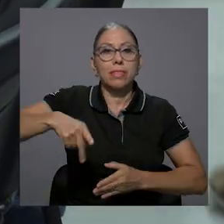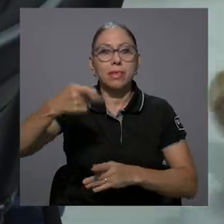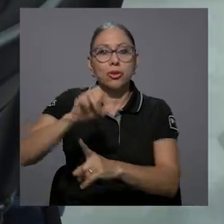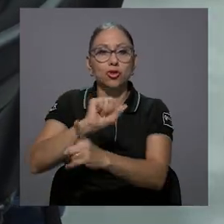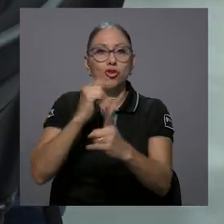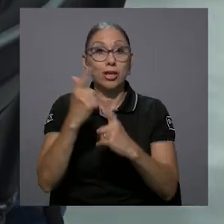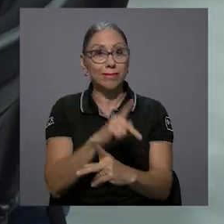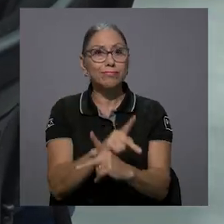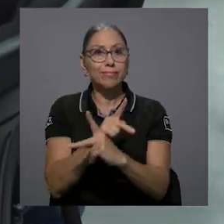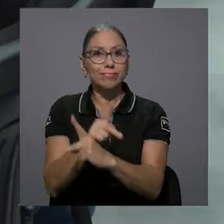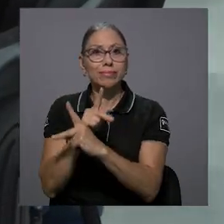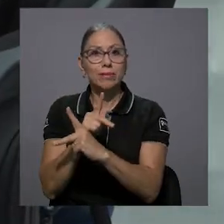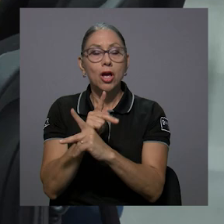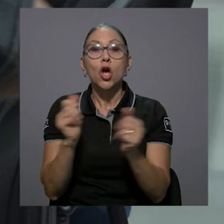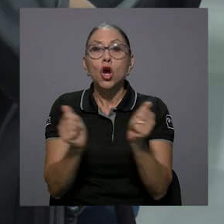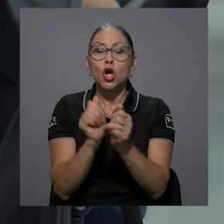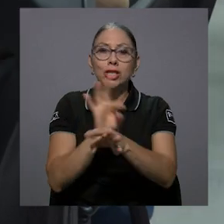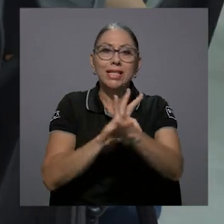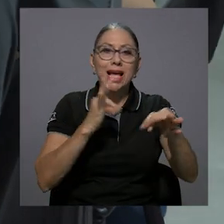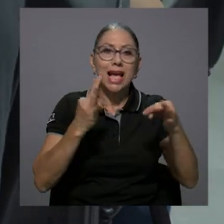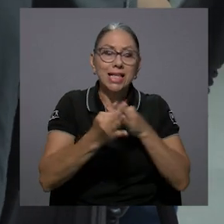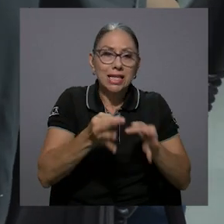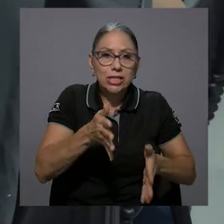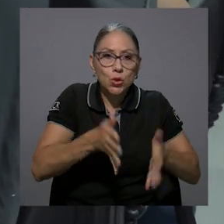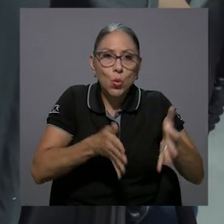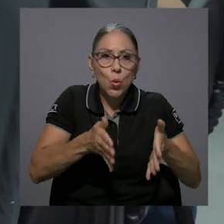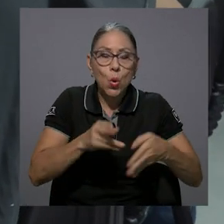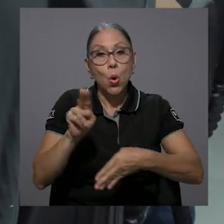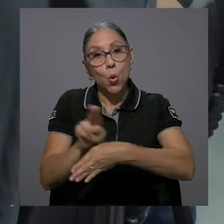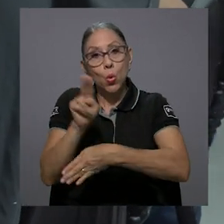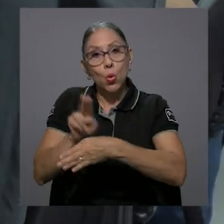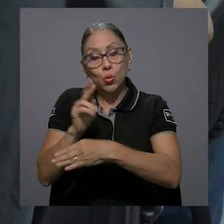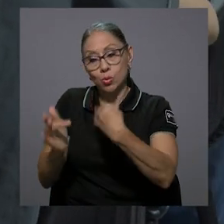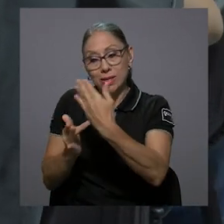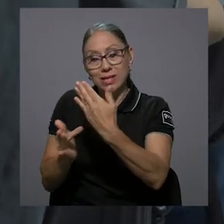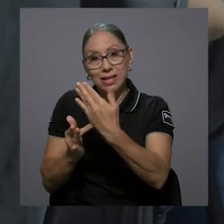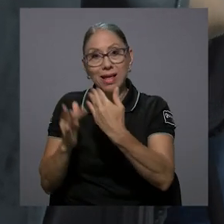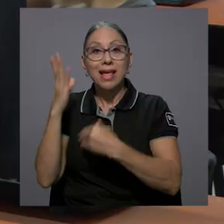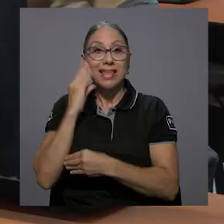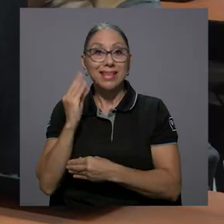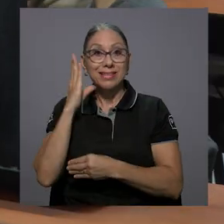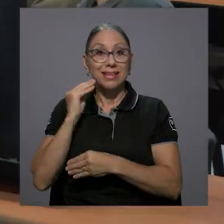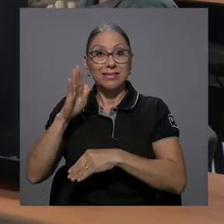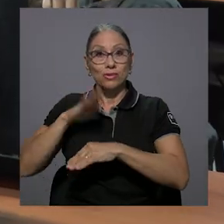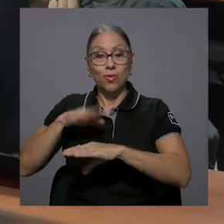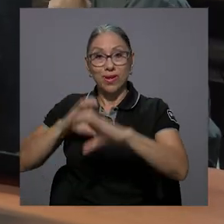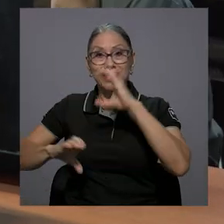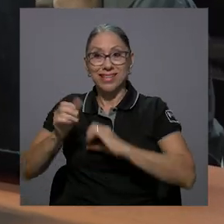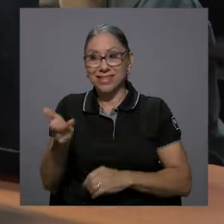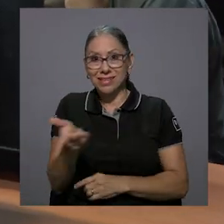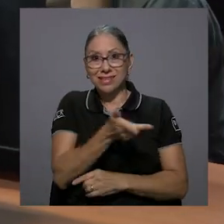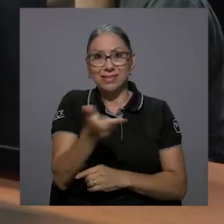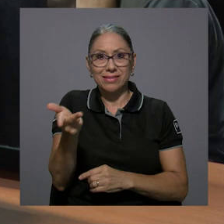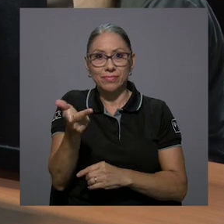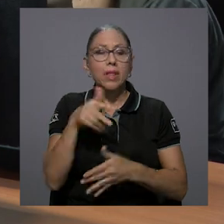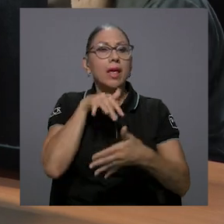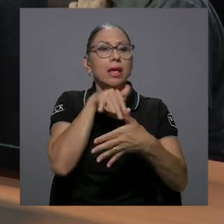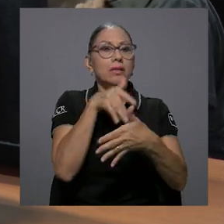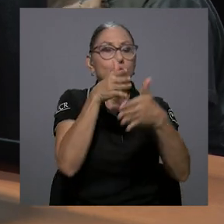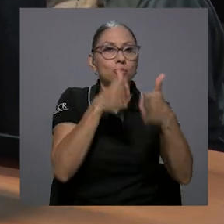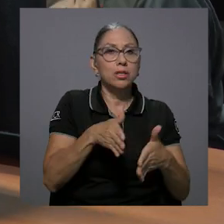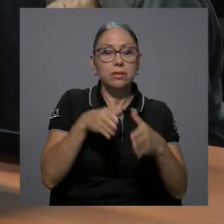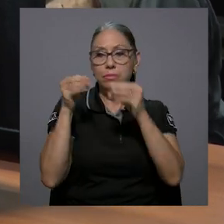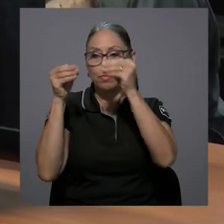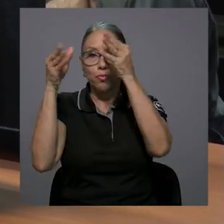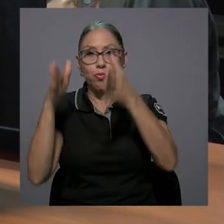social. Por medio de talleres de robótica, uso de las tecnologías y de experiencias sobre ciencia, estudiantes y